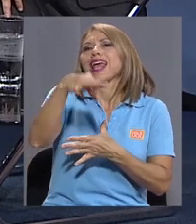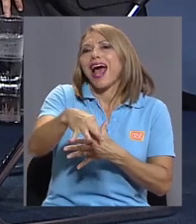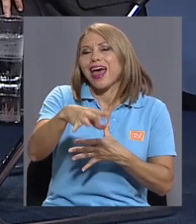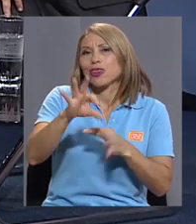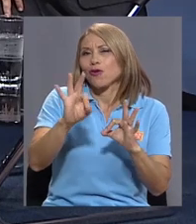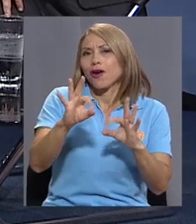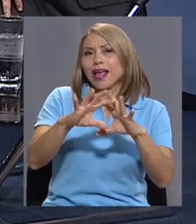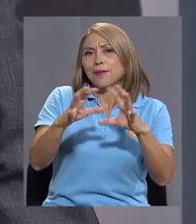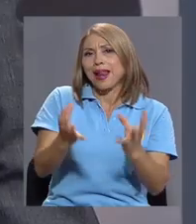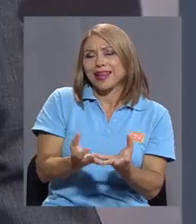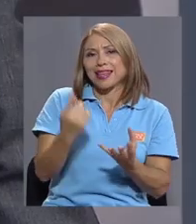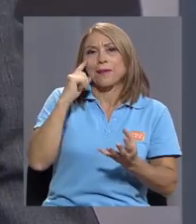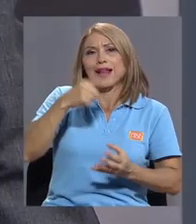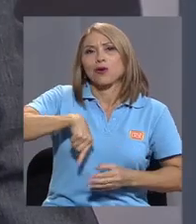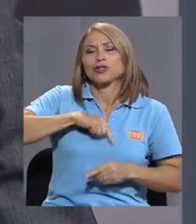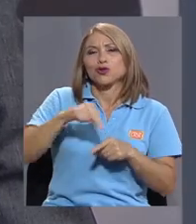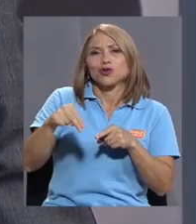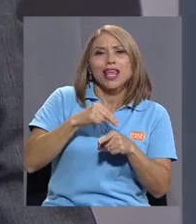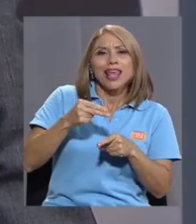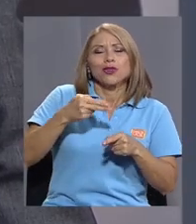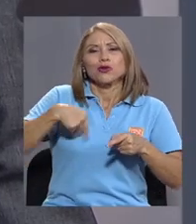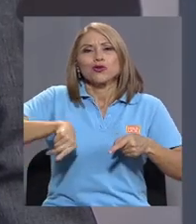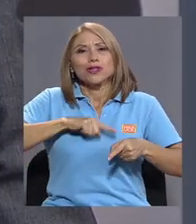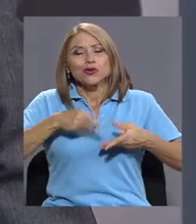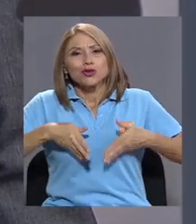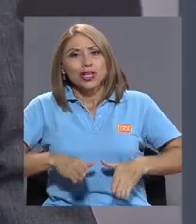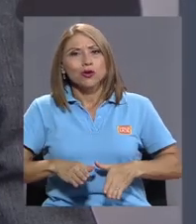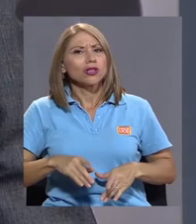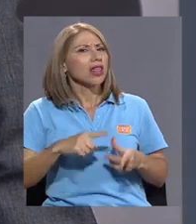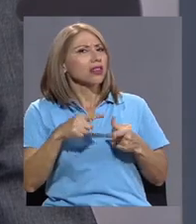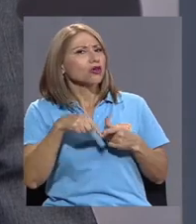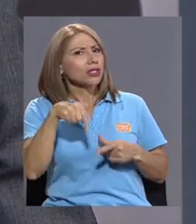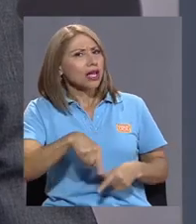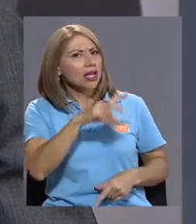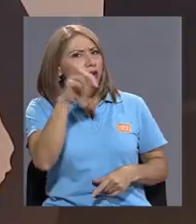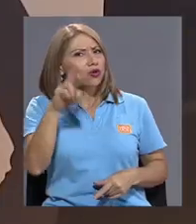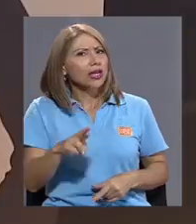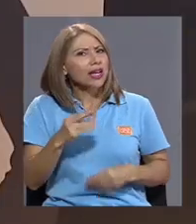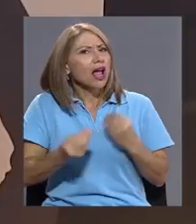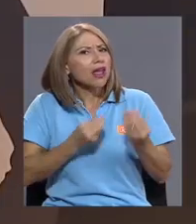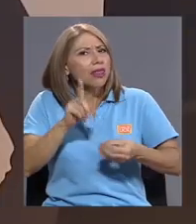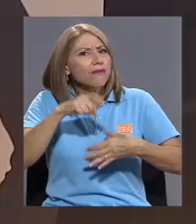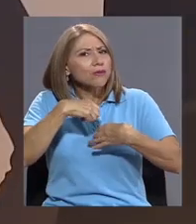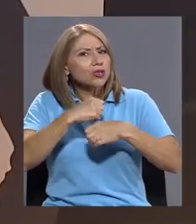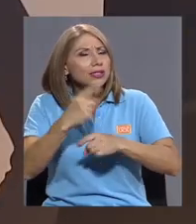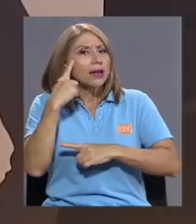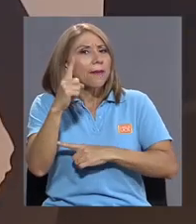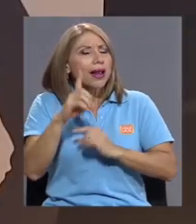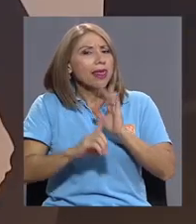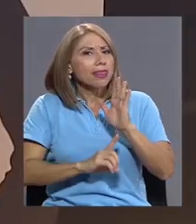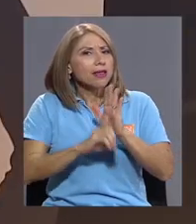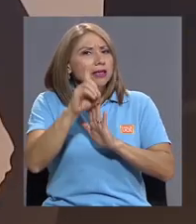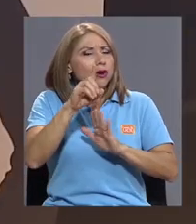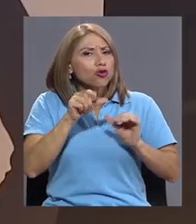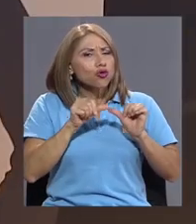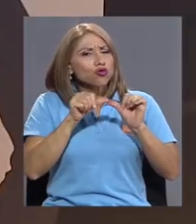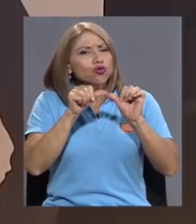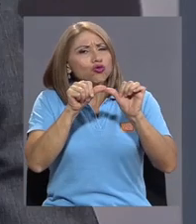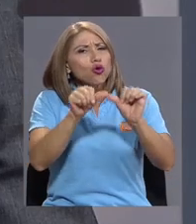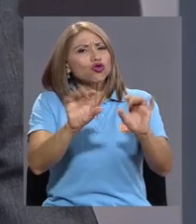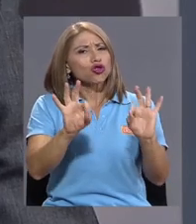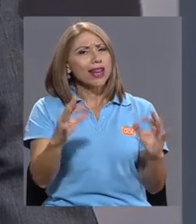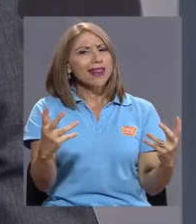nuestros nietos e hijos, etc. Entonces, ¿qué deberíamos hacer en Costa Rica para tener un plan de desarrollo sostenible?